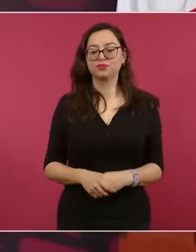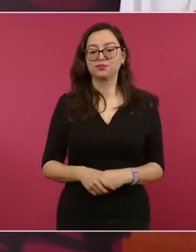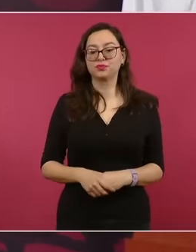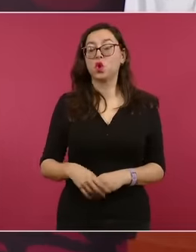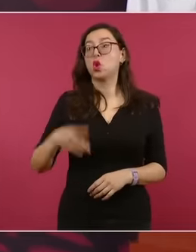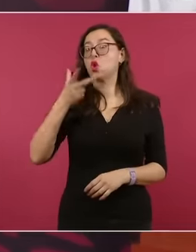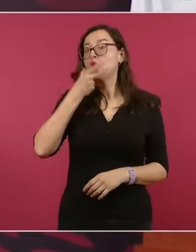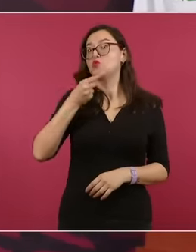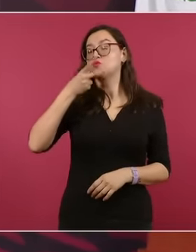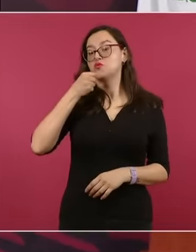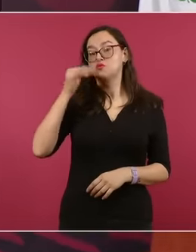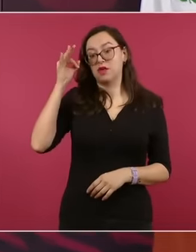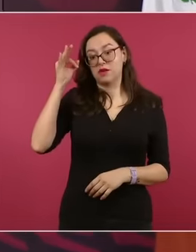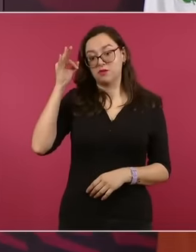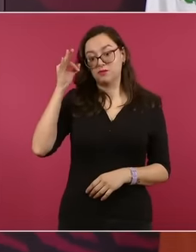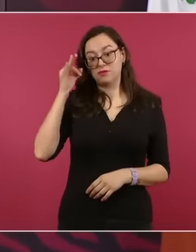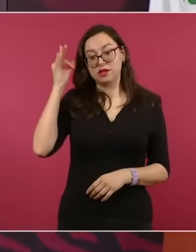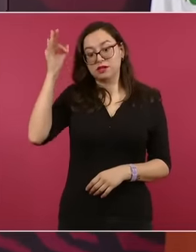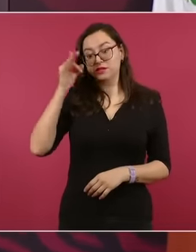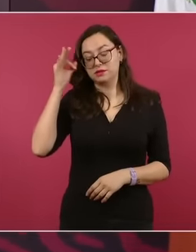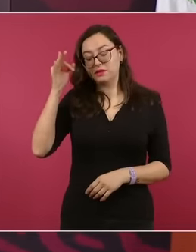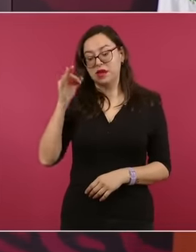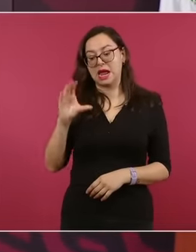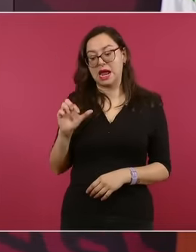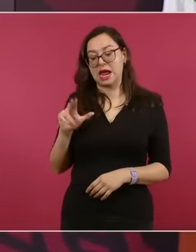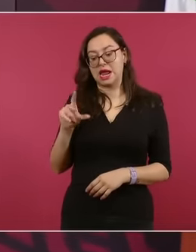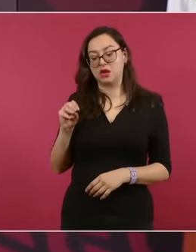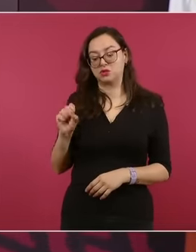sólo en su versión caricaturesca,